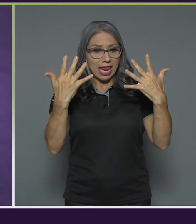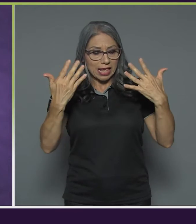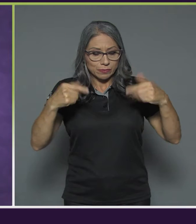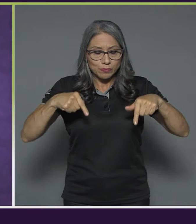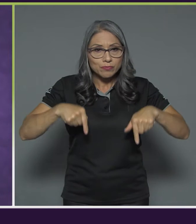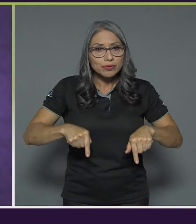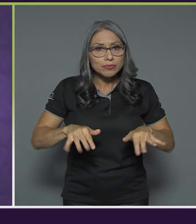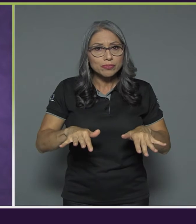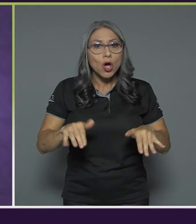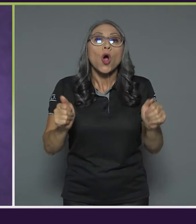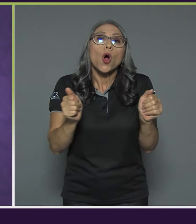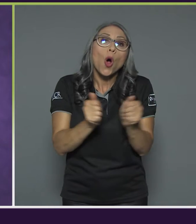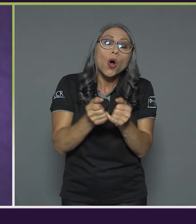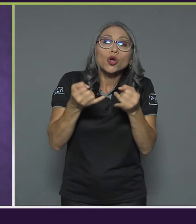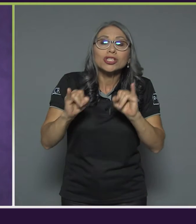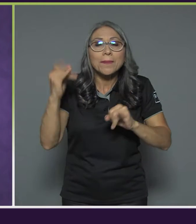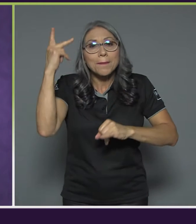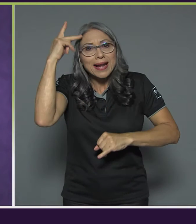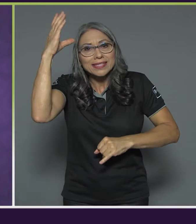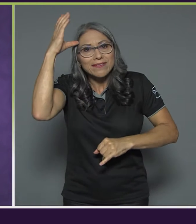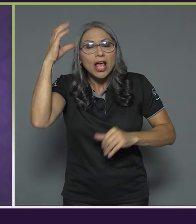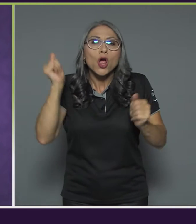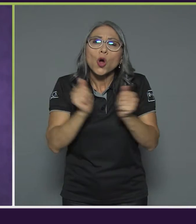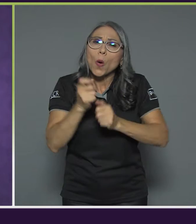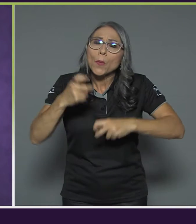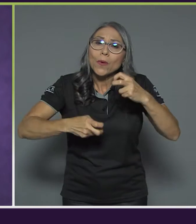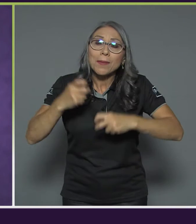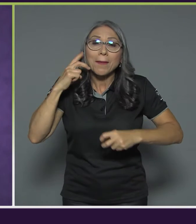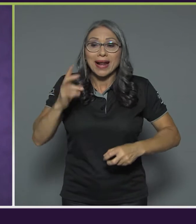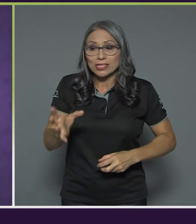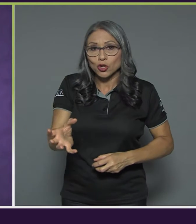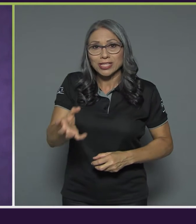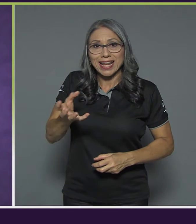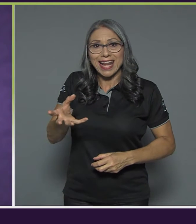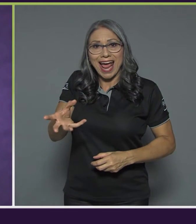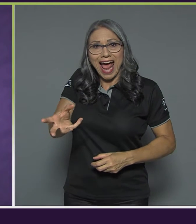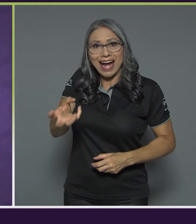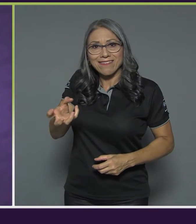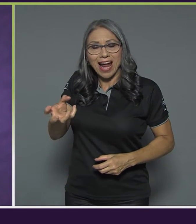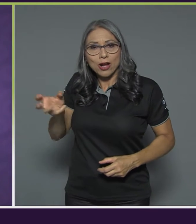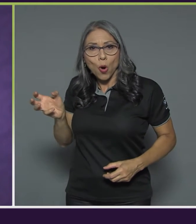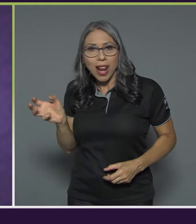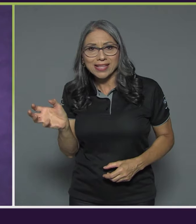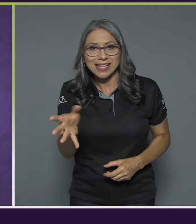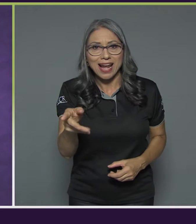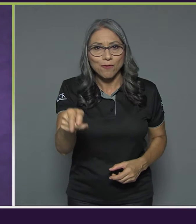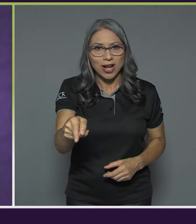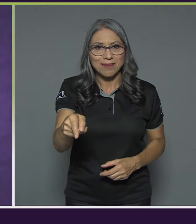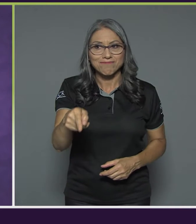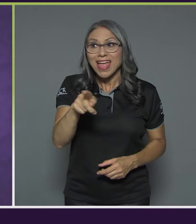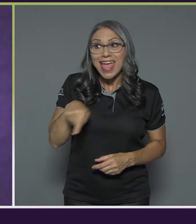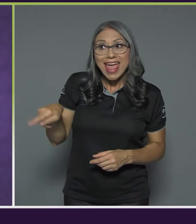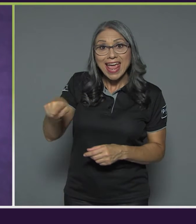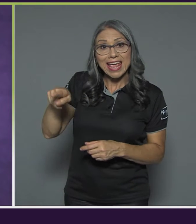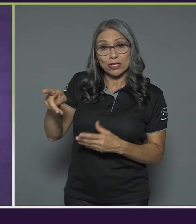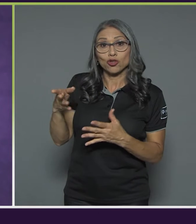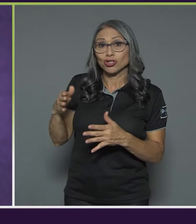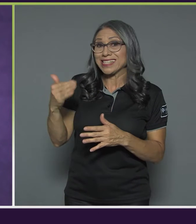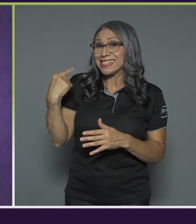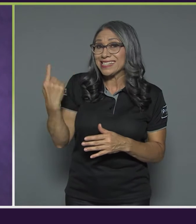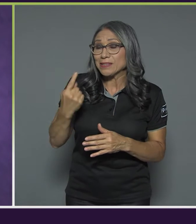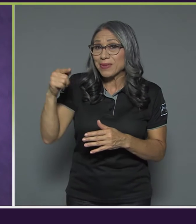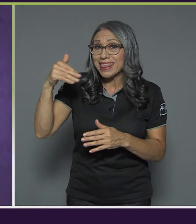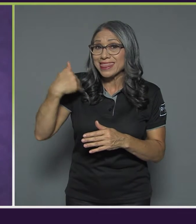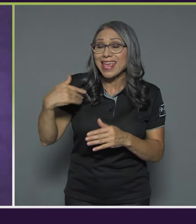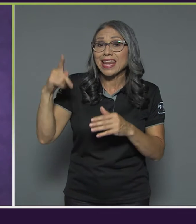con dificultades para sostener, agarrar o lanzar la bola. Recurren a un auxiliar que se mantiene